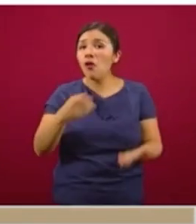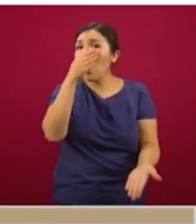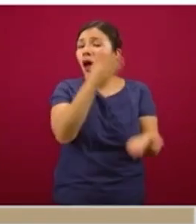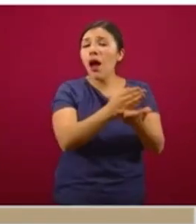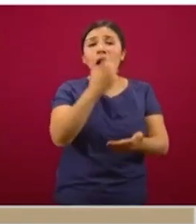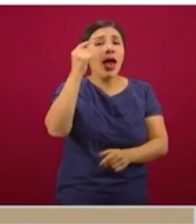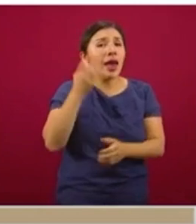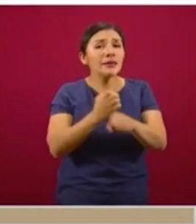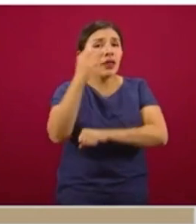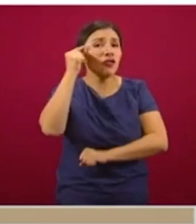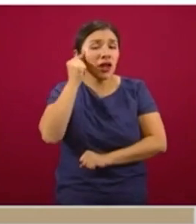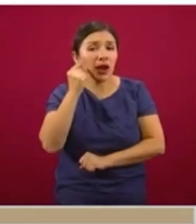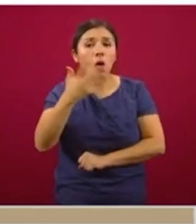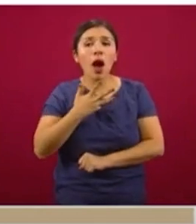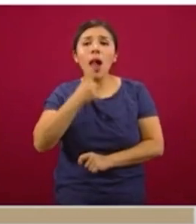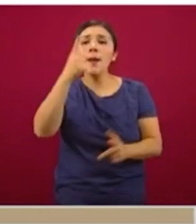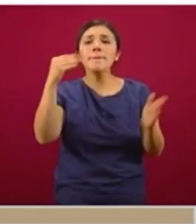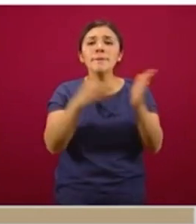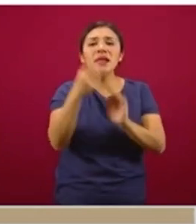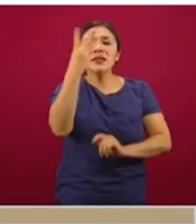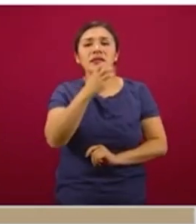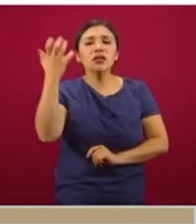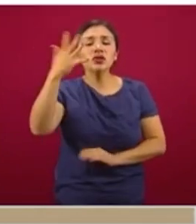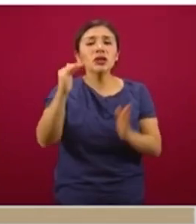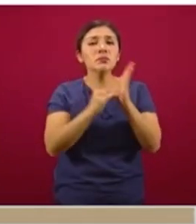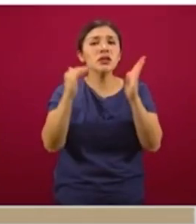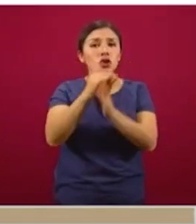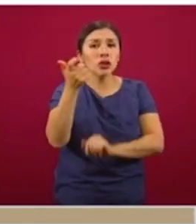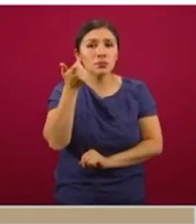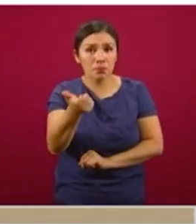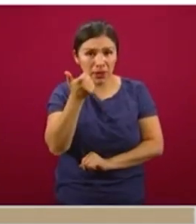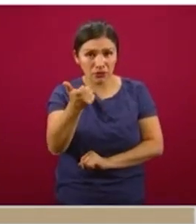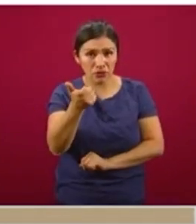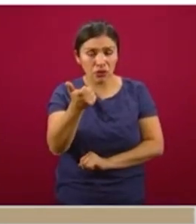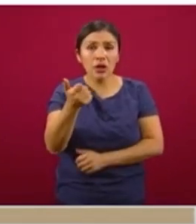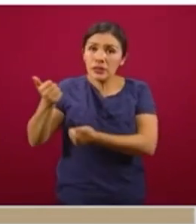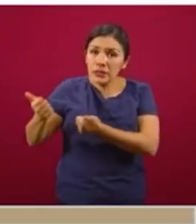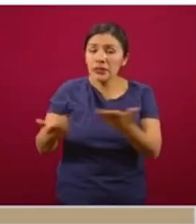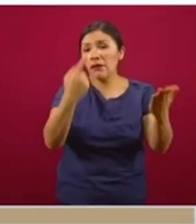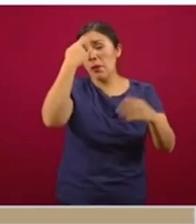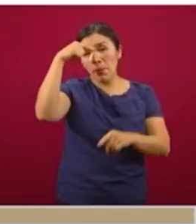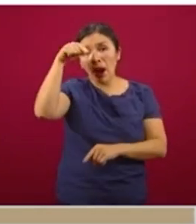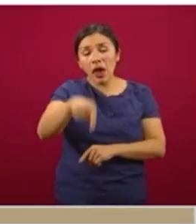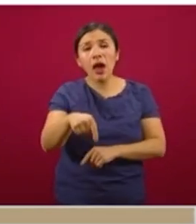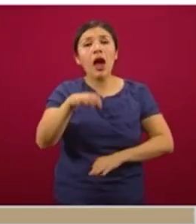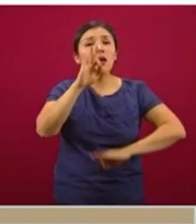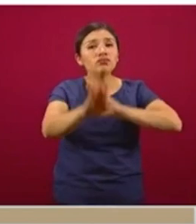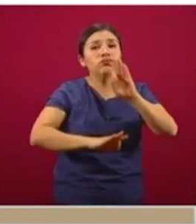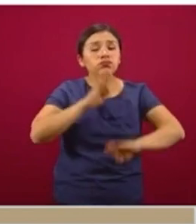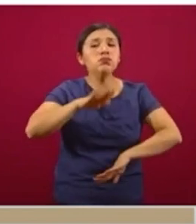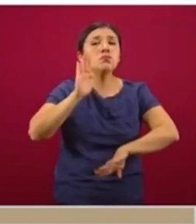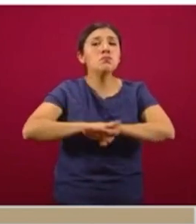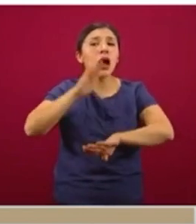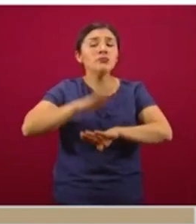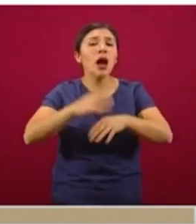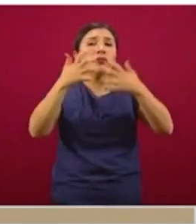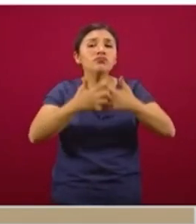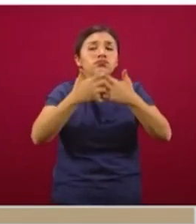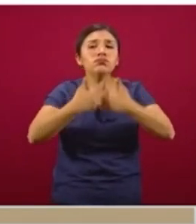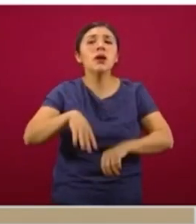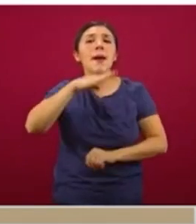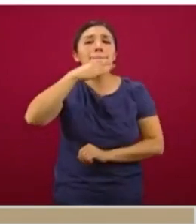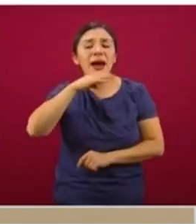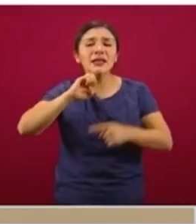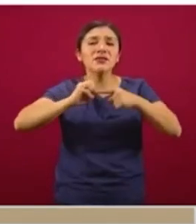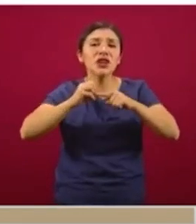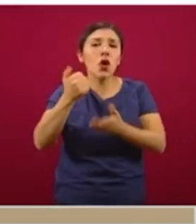millones de pesos que se van a orientar para incrementar la producción de maíz, de frijol y de arroz